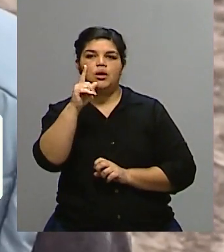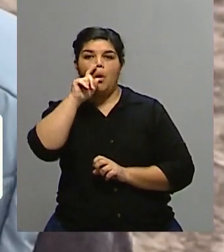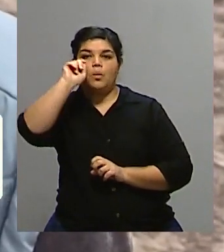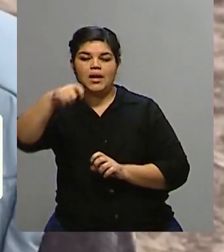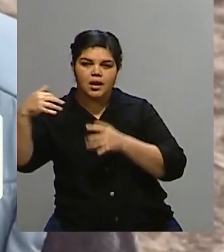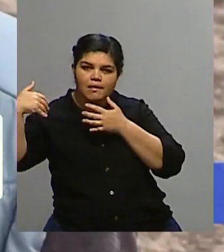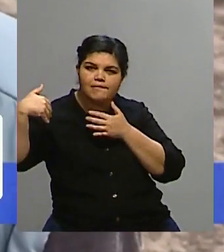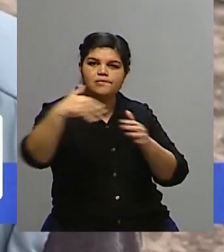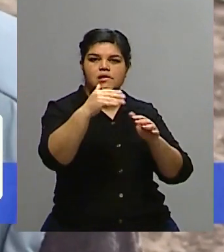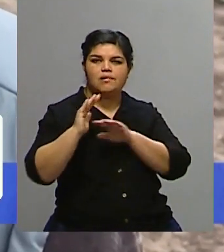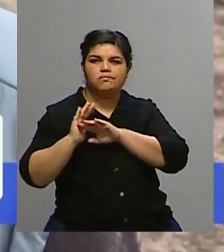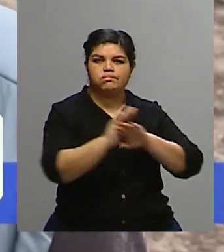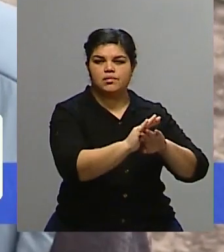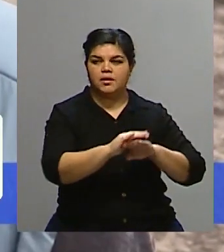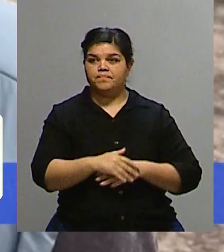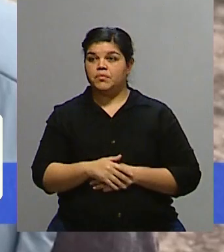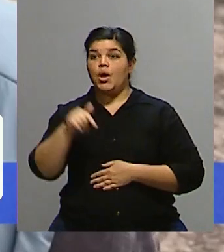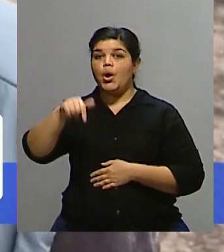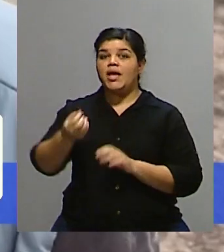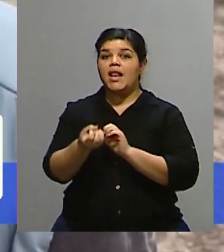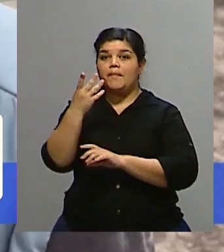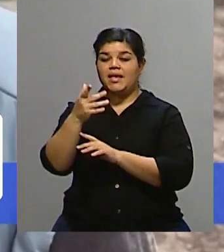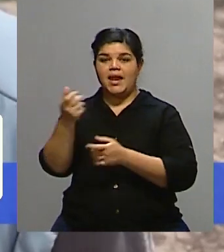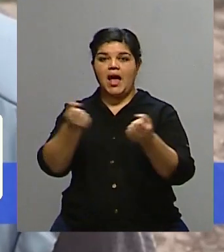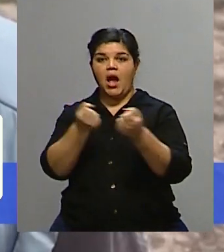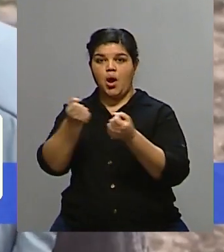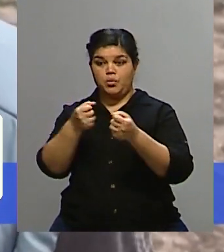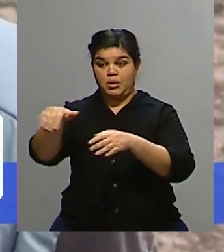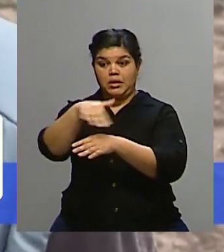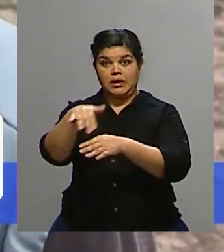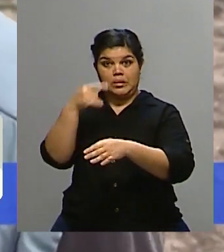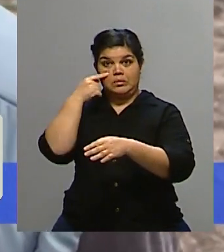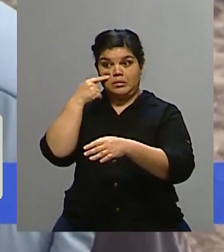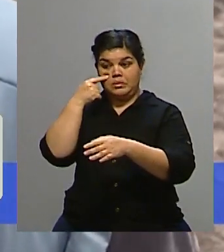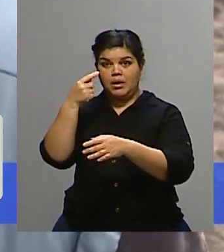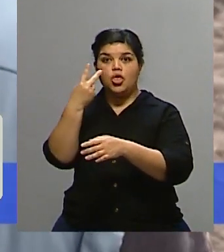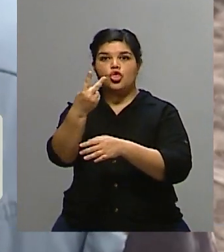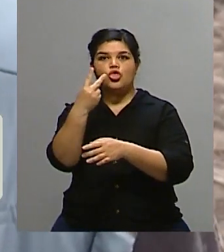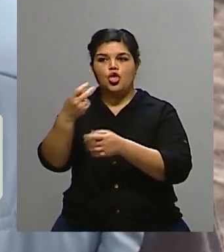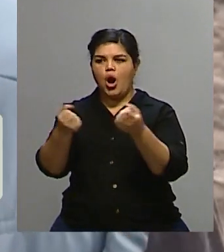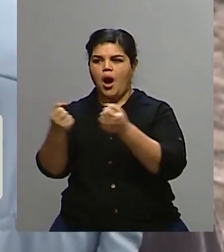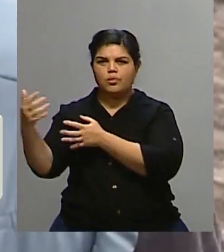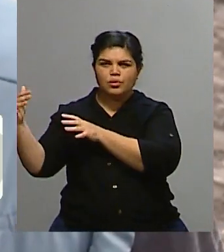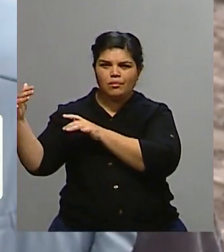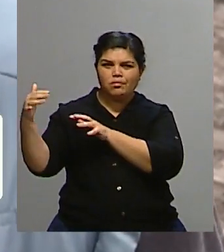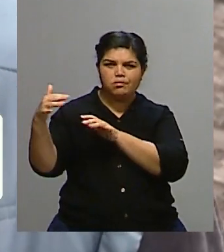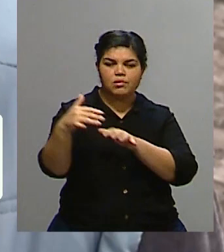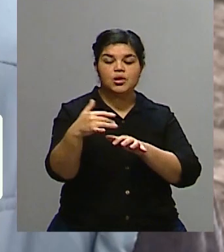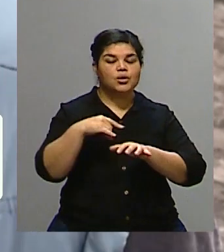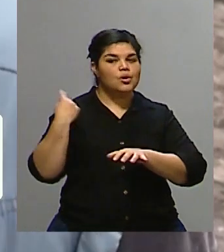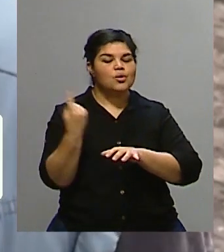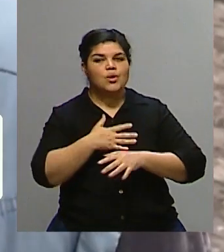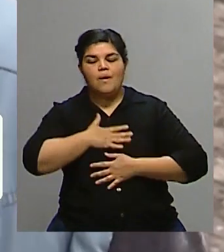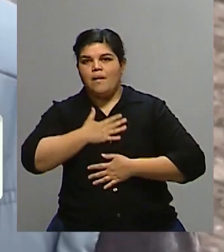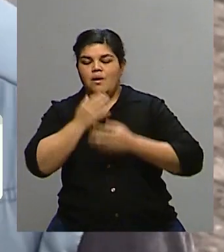Hoy por la mañana han llegado dos vehículos a la calle donde vivimos. Los hemos recibido con lágrimas en los ojos. Estábamos